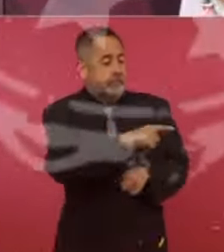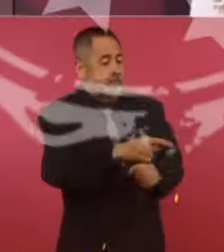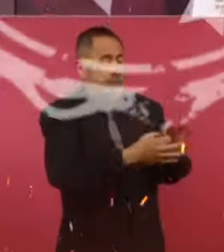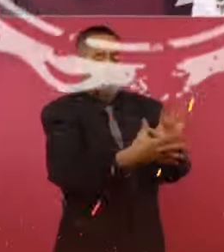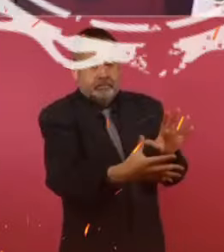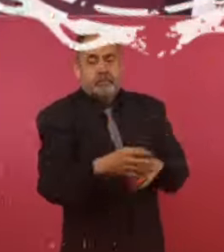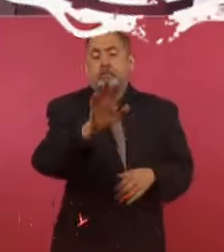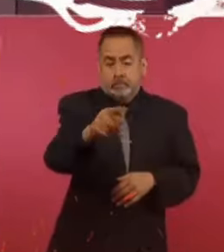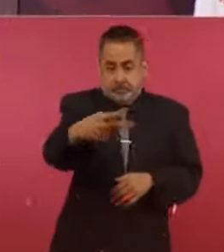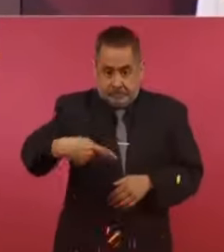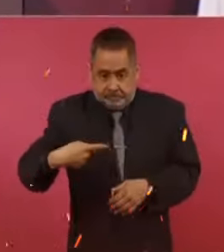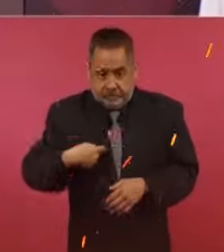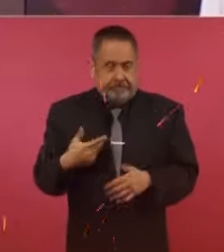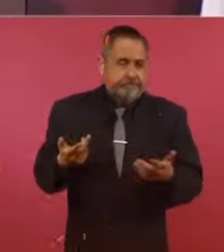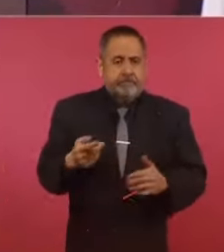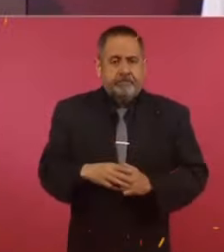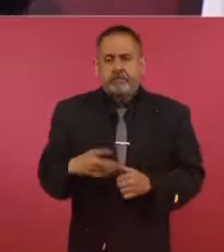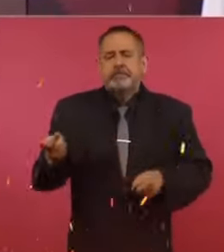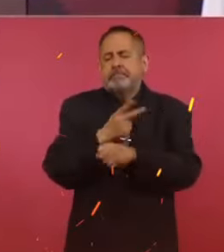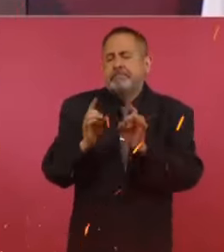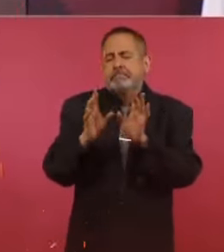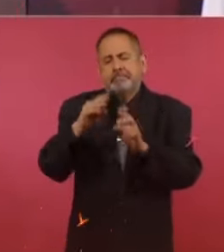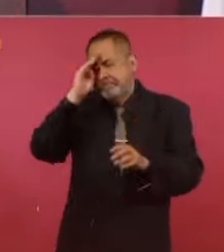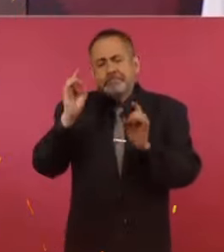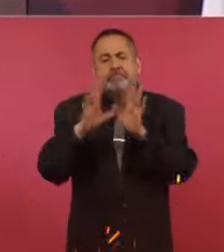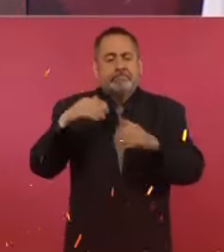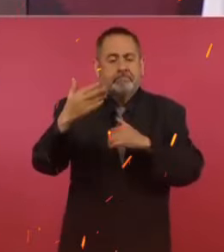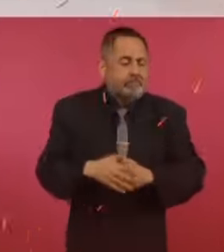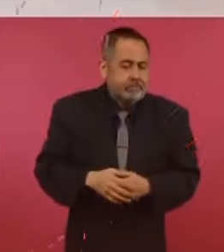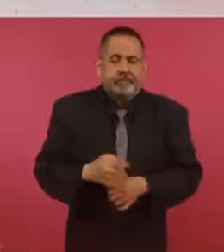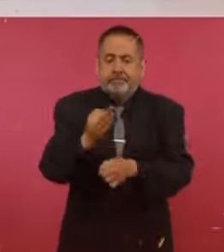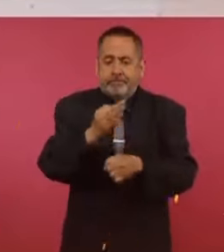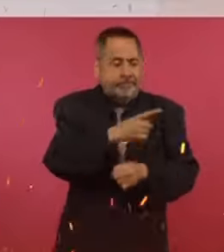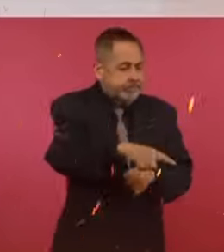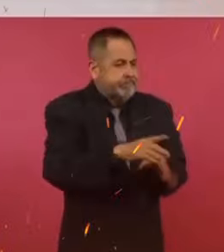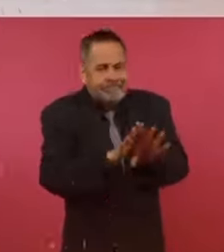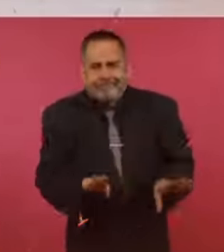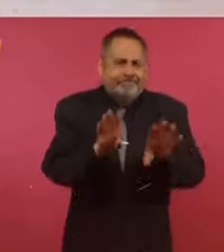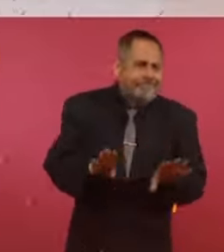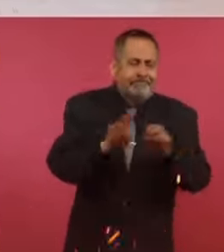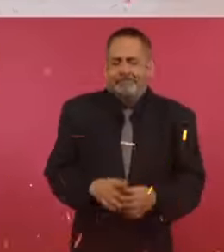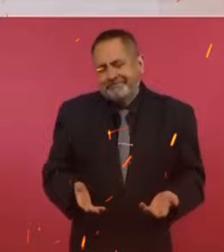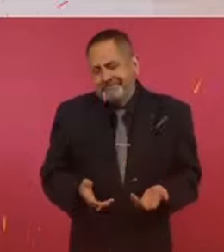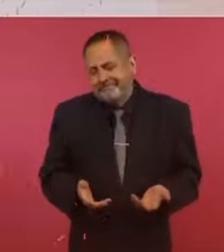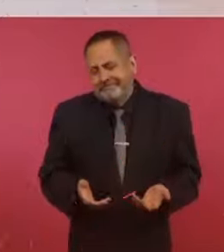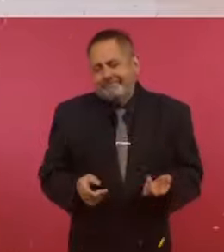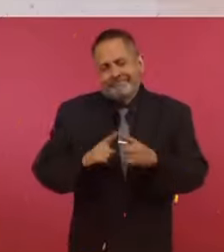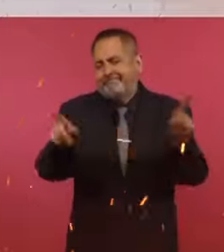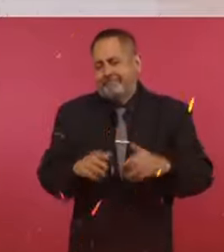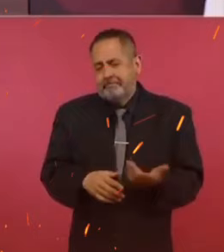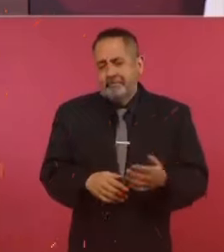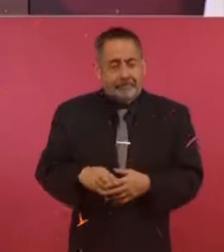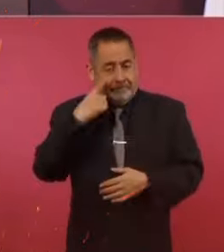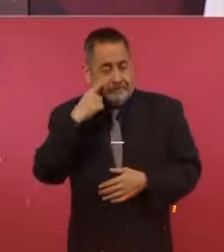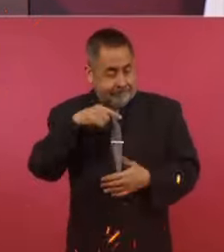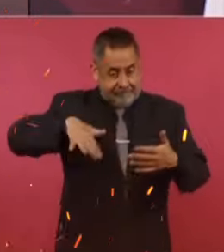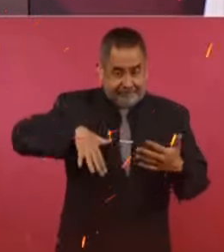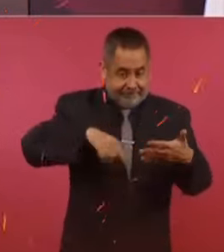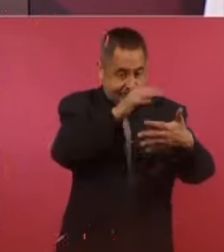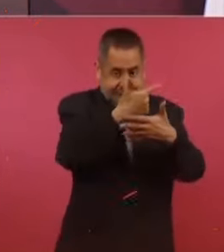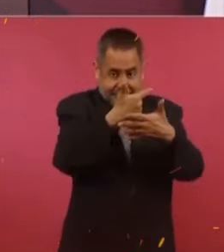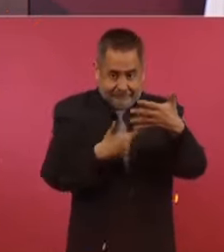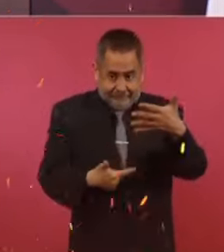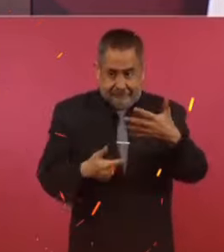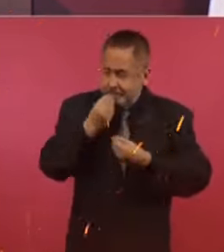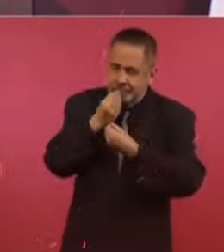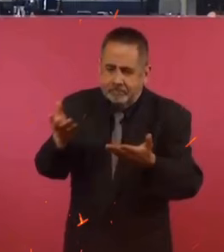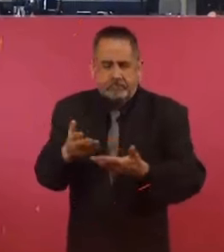Ahora, tú me preguntas, ¿qué puede pasar? Están buscándole. Ya es distinto, decía, porque muchos de estos, yo lo